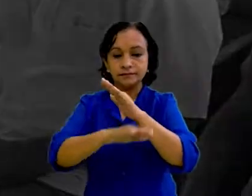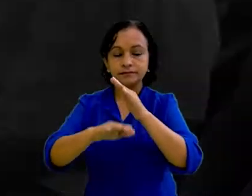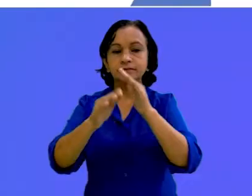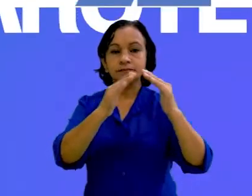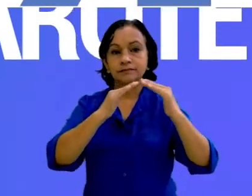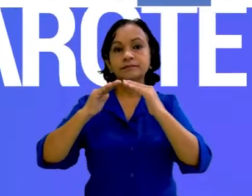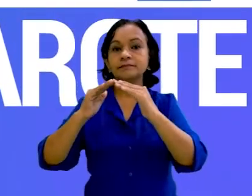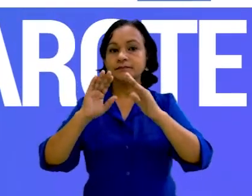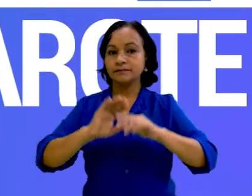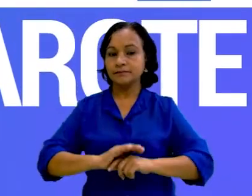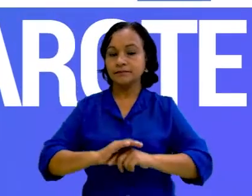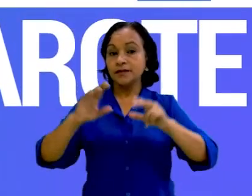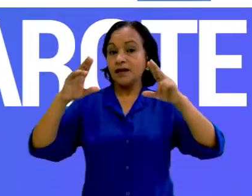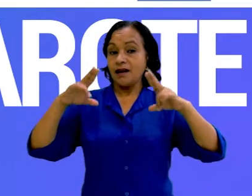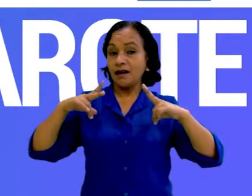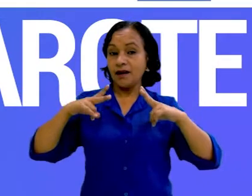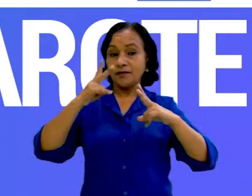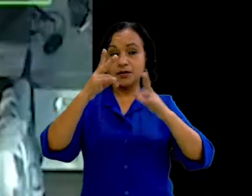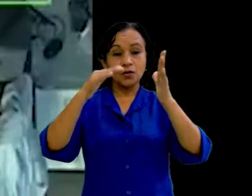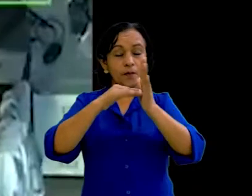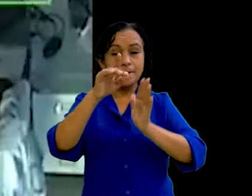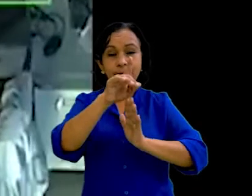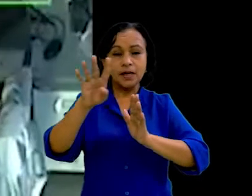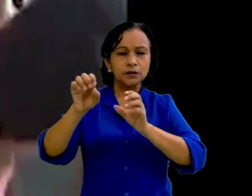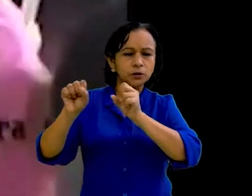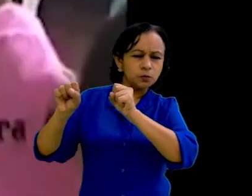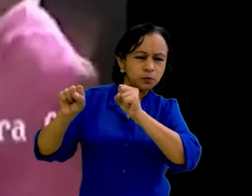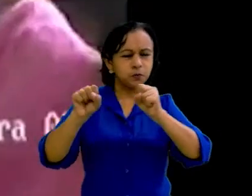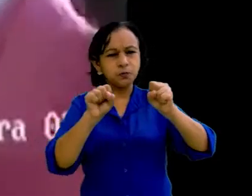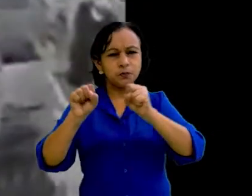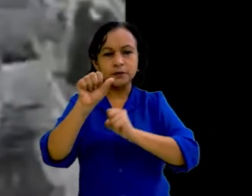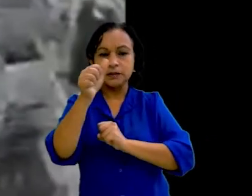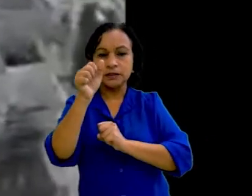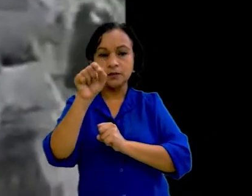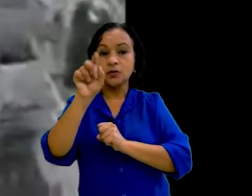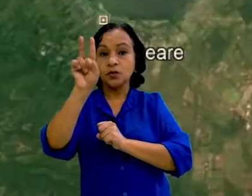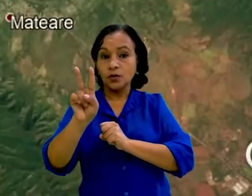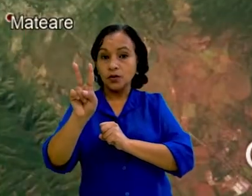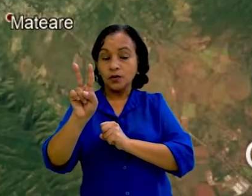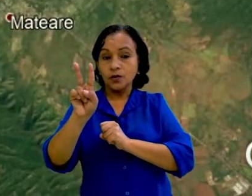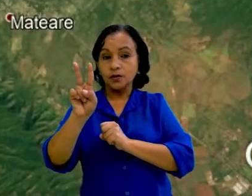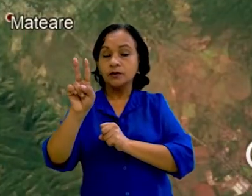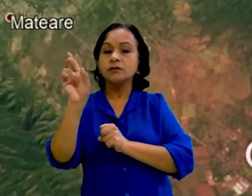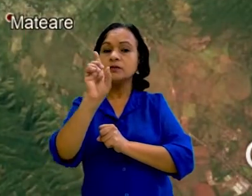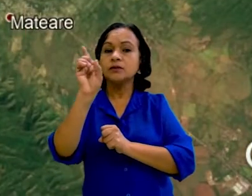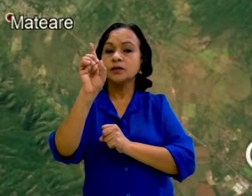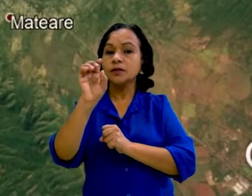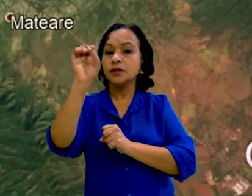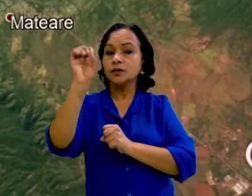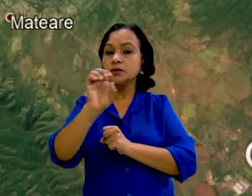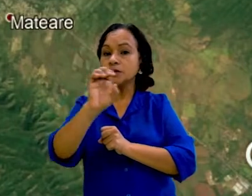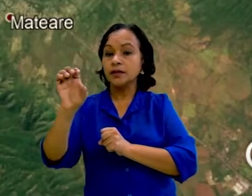comunitaria. En abril de 2014, se produjo un sismo de magnitud 6.2. Su epicentro se localizó al